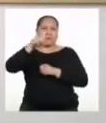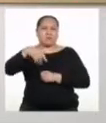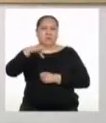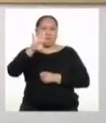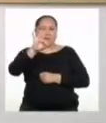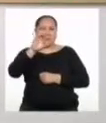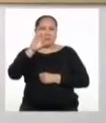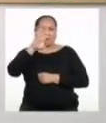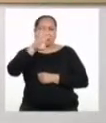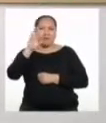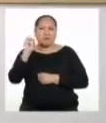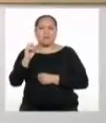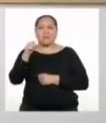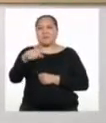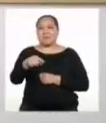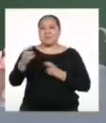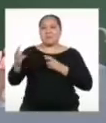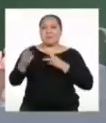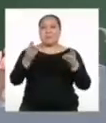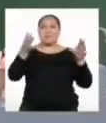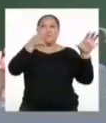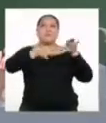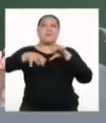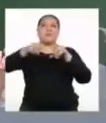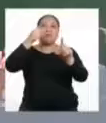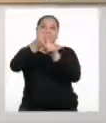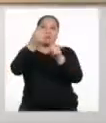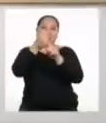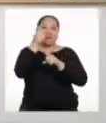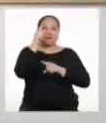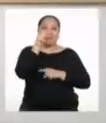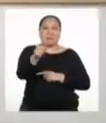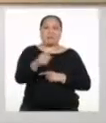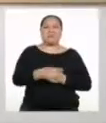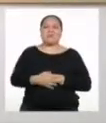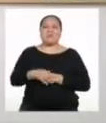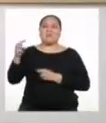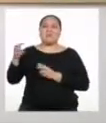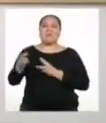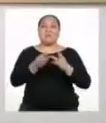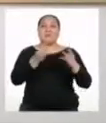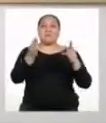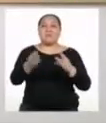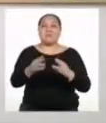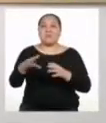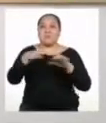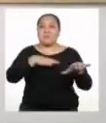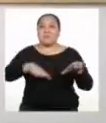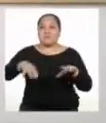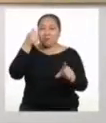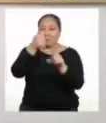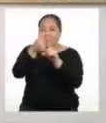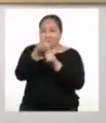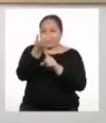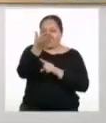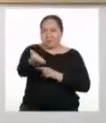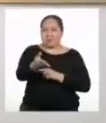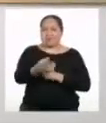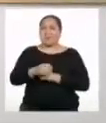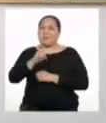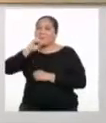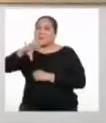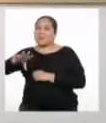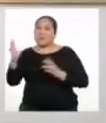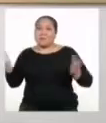Se trata de un movimiento Hazlo Tú Mismo. ¿Y cómo era eso? La movida Hazlo Tú Mismo impulsaba que las personas fabriquen sus propios